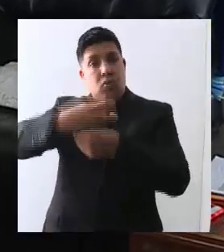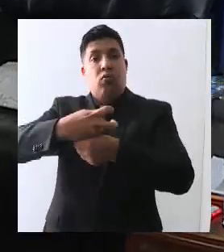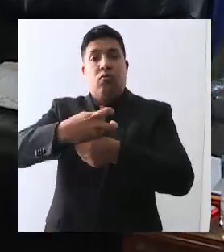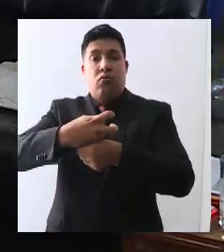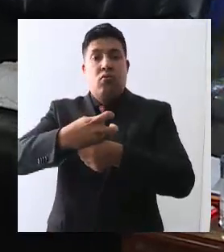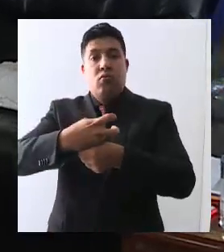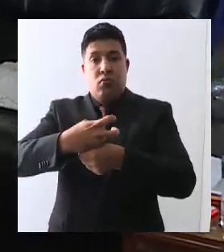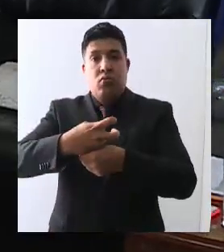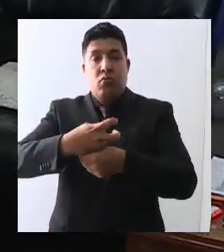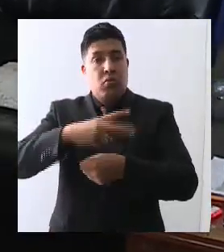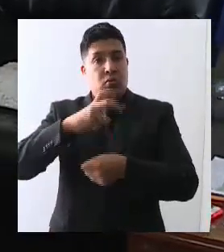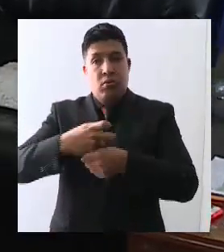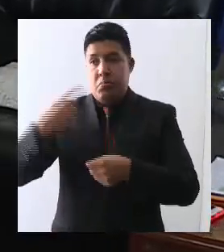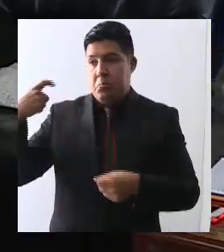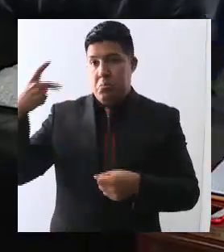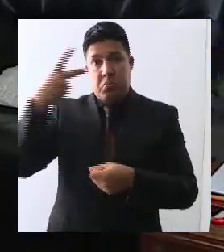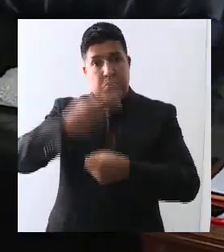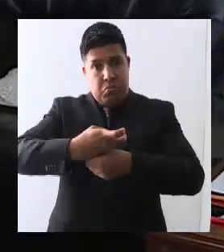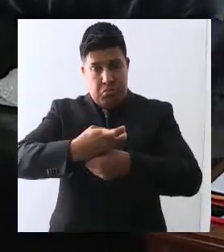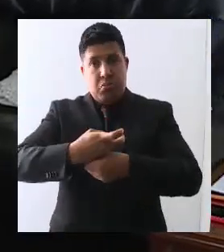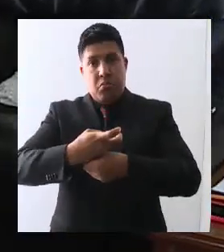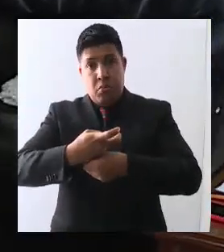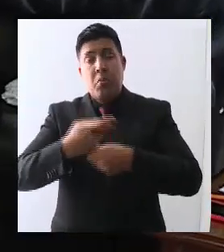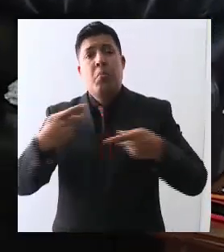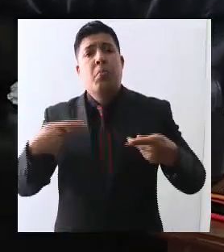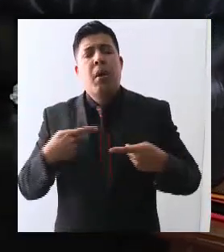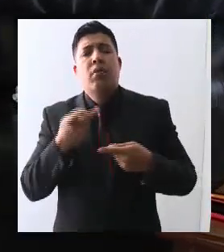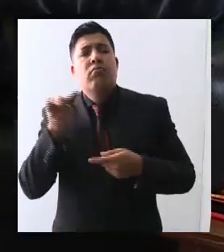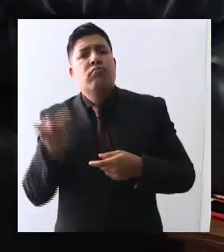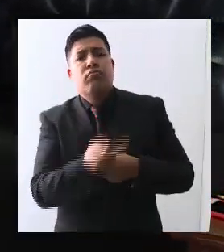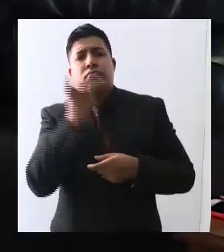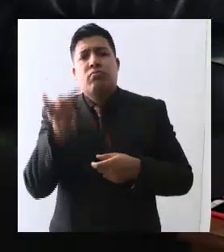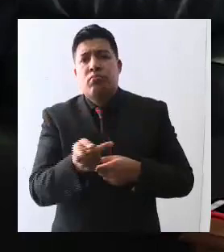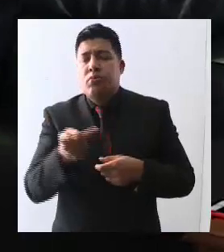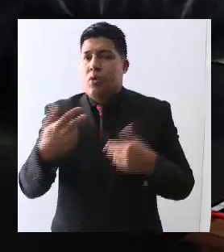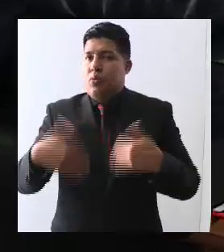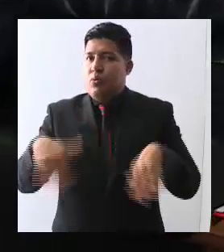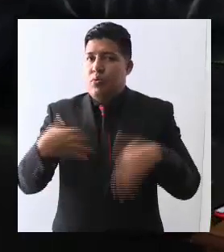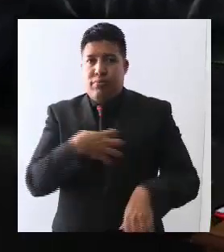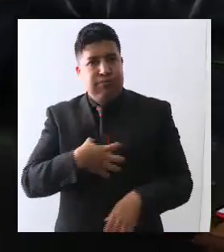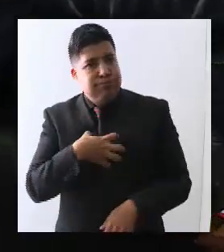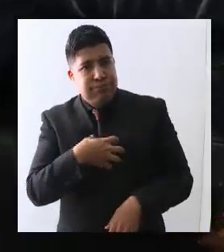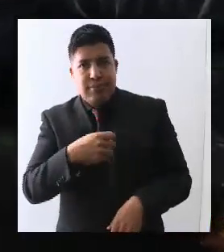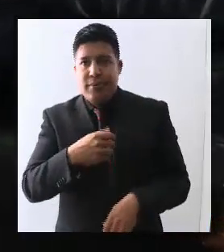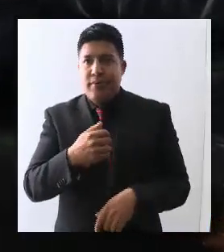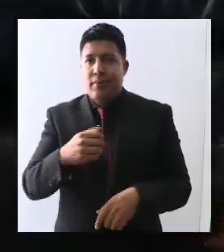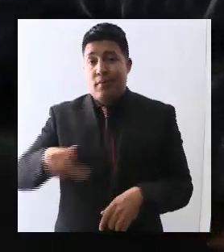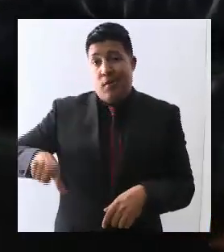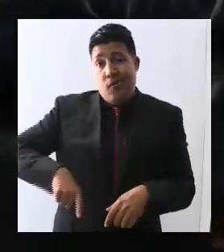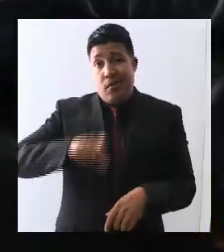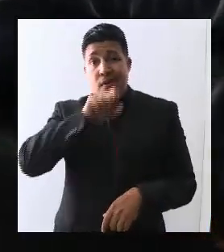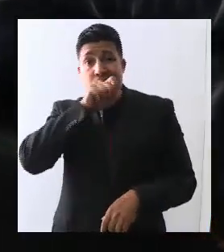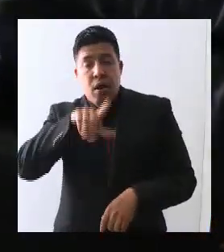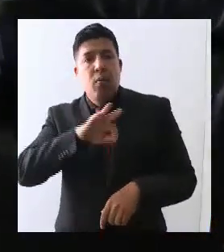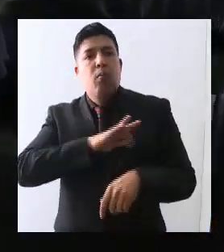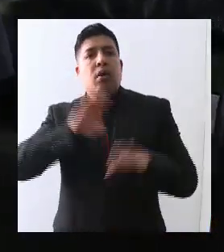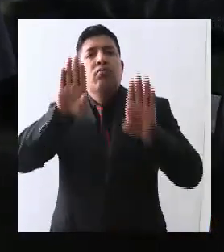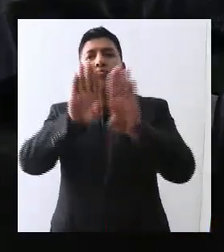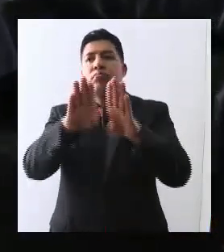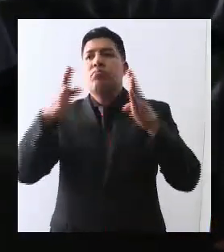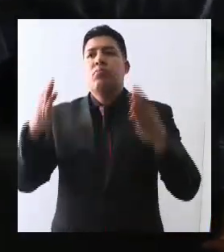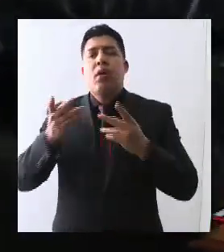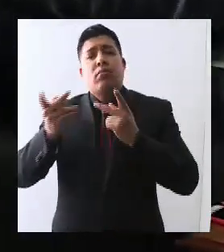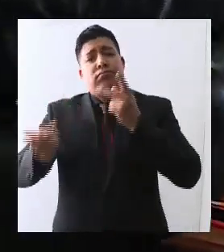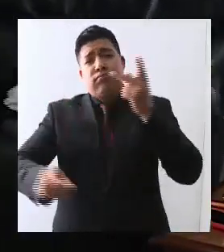consecutiva que se realiza. Este bloque nos da mucho entusiasmo en el gobierno de Jalisco porque es la posibilidad de